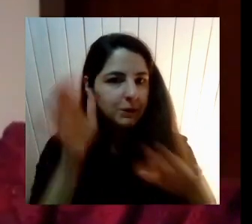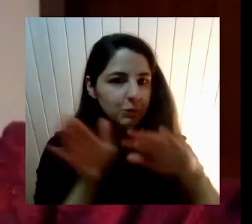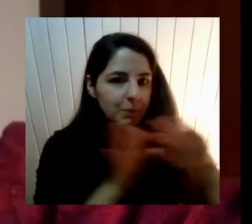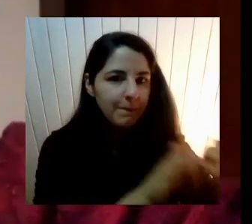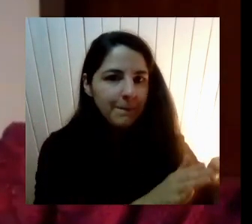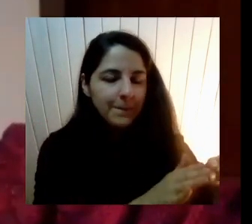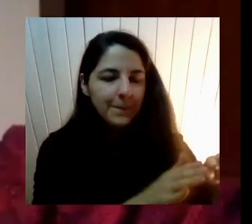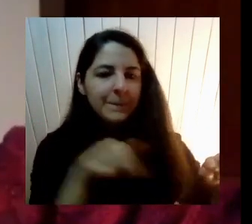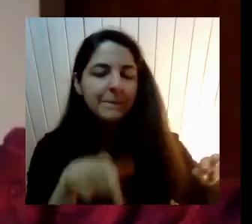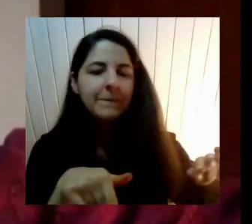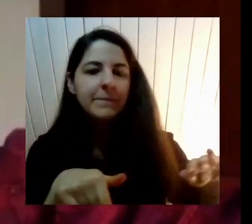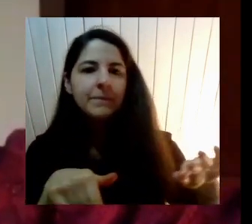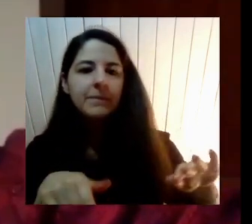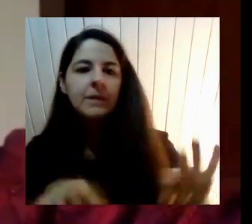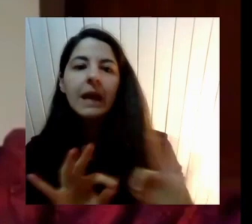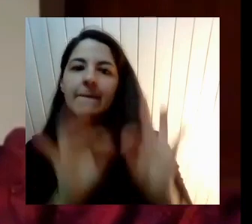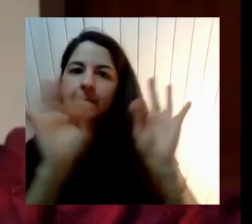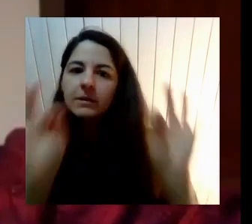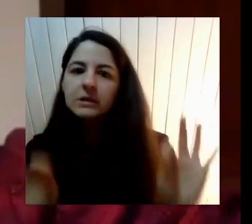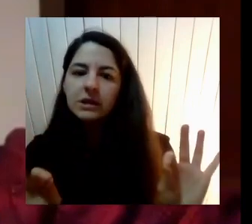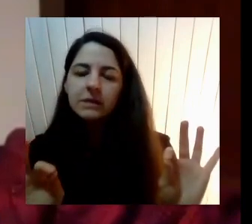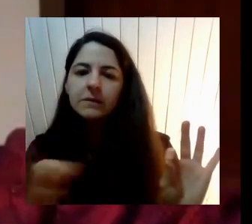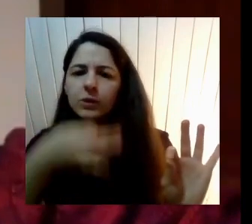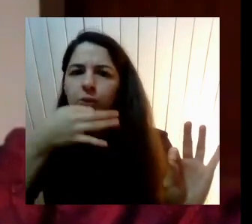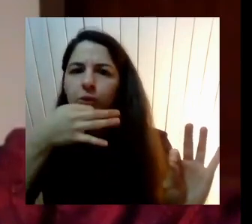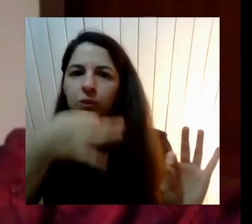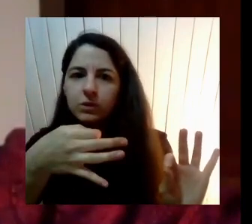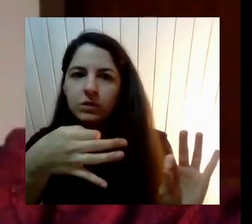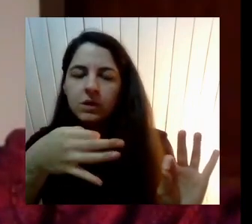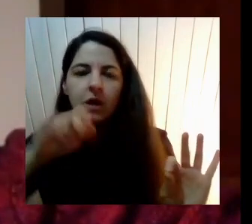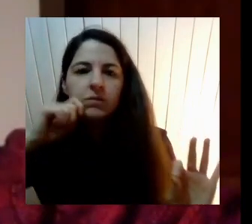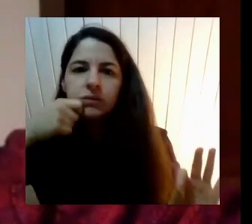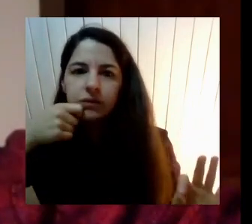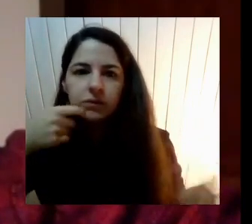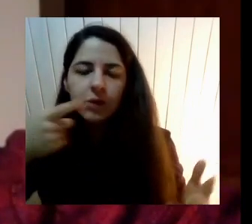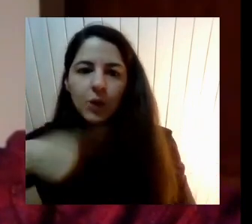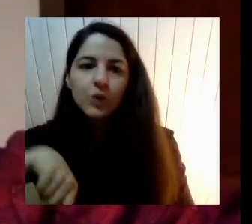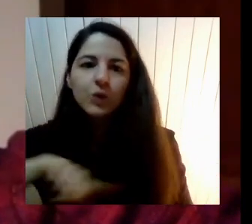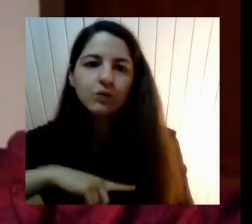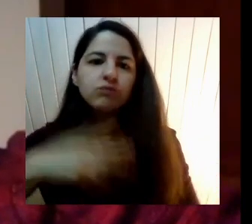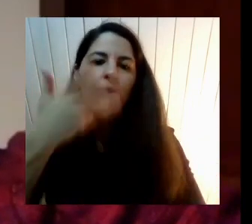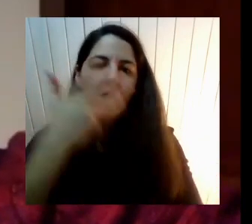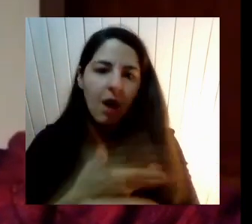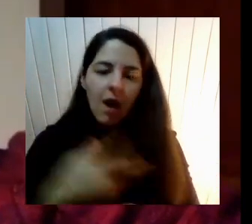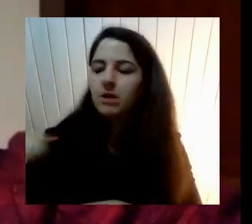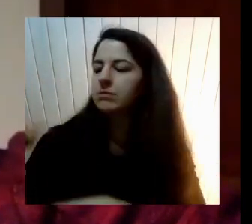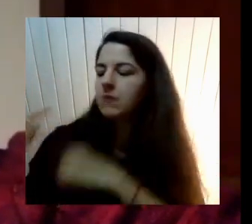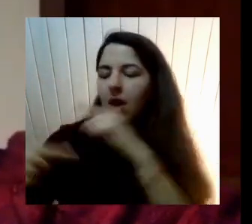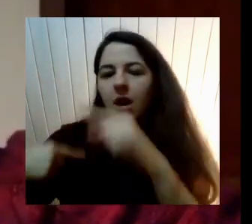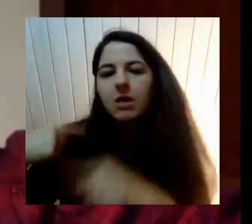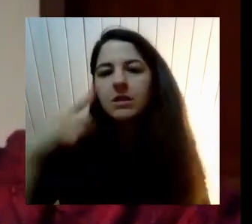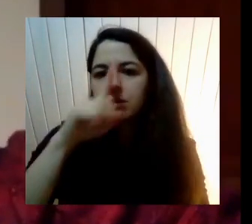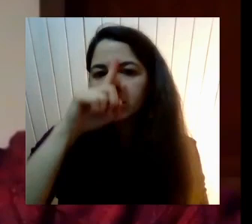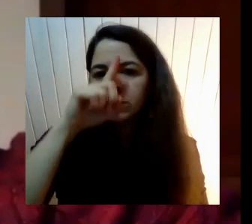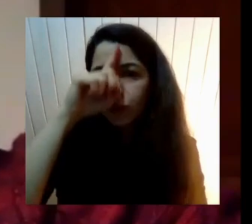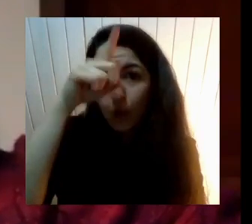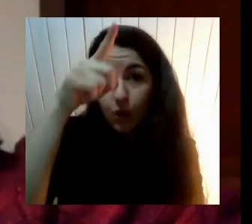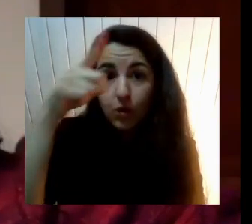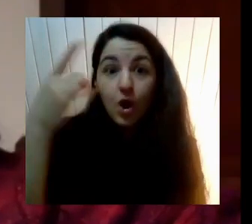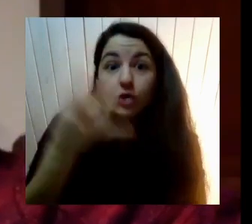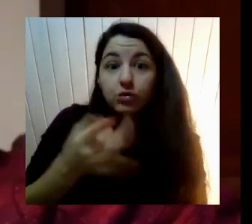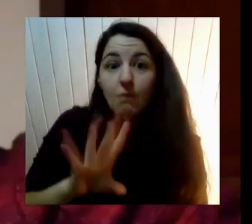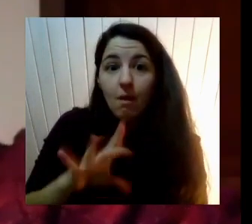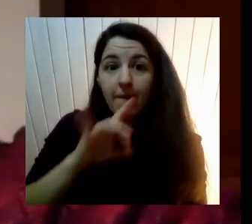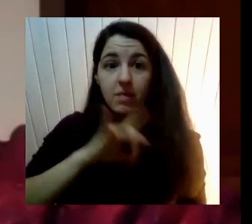Principalmente Por lo que Significa Que nosotros Tenemos Cierto Una tradición Que no es tan solo Chilena Sino que también Es bien